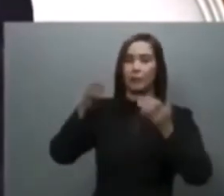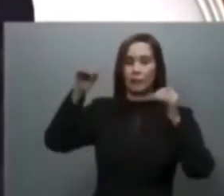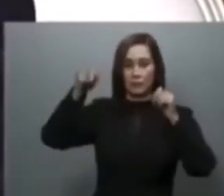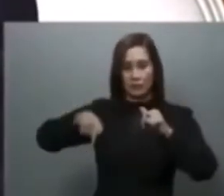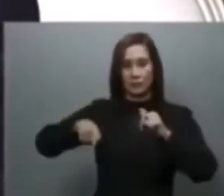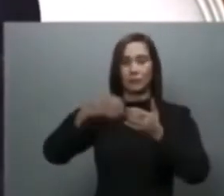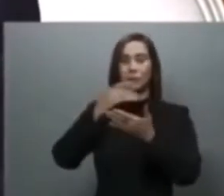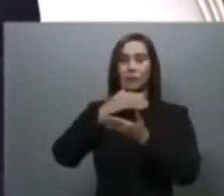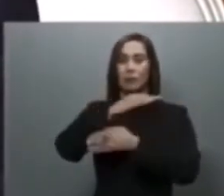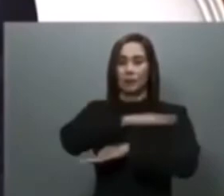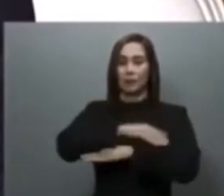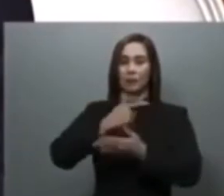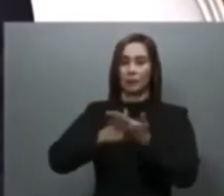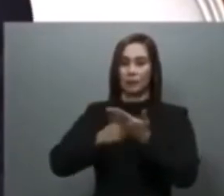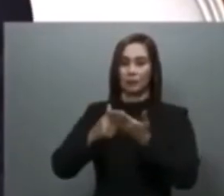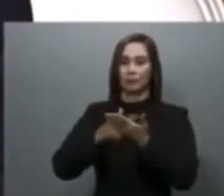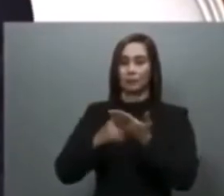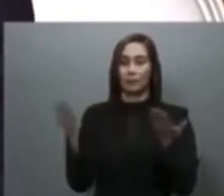tratarse aquí en este escenario.